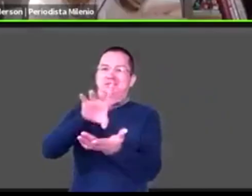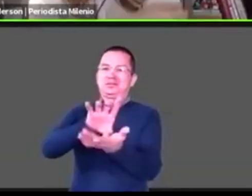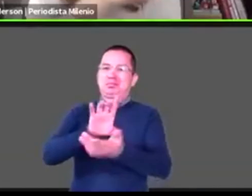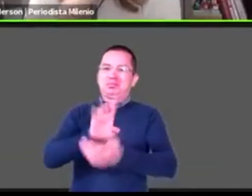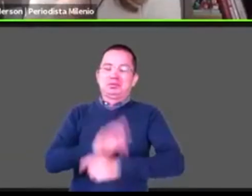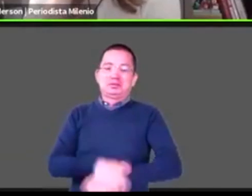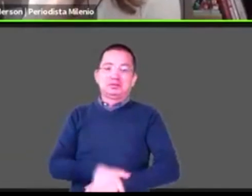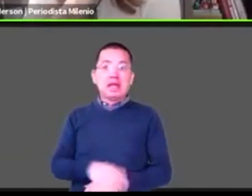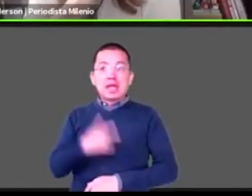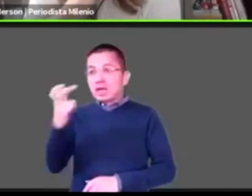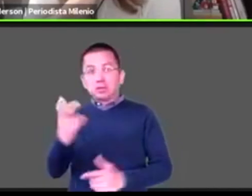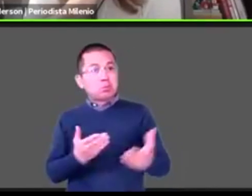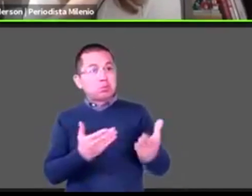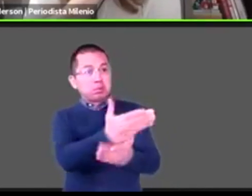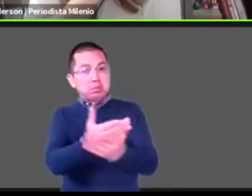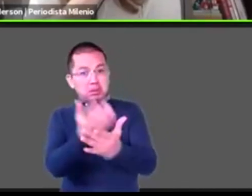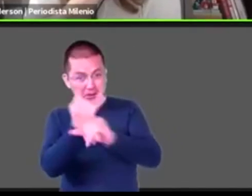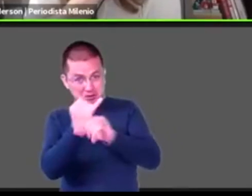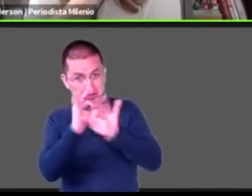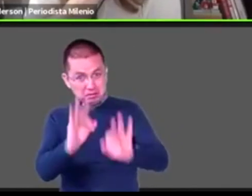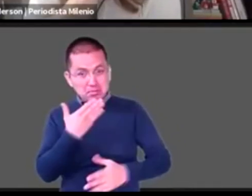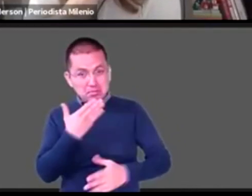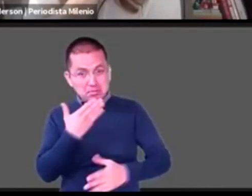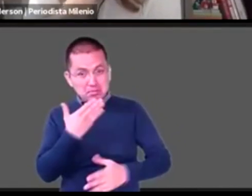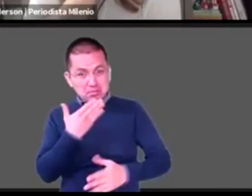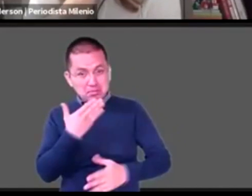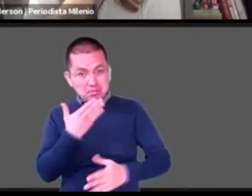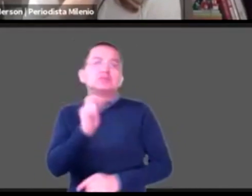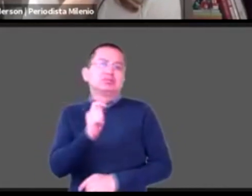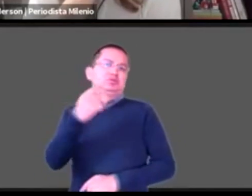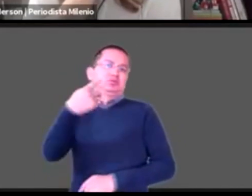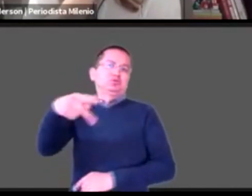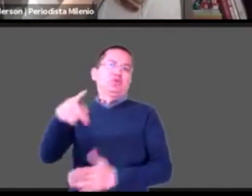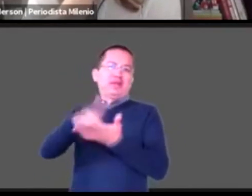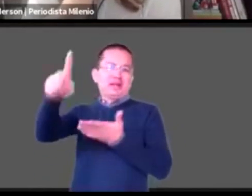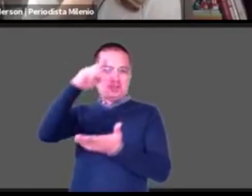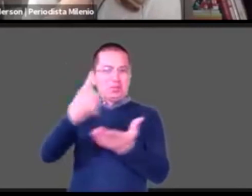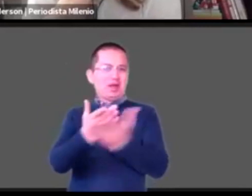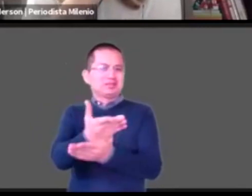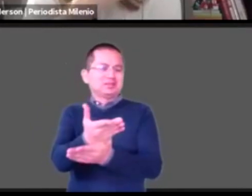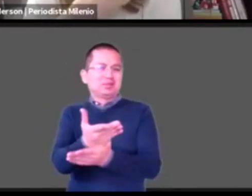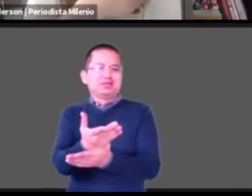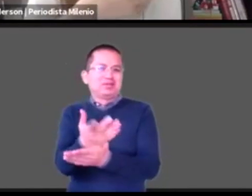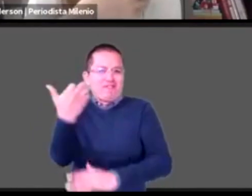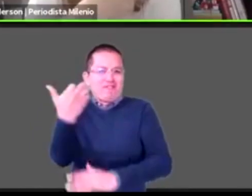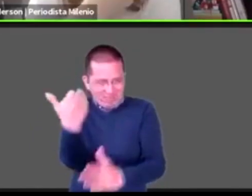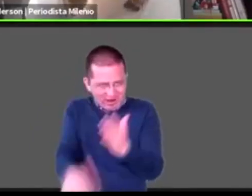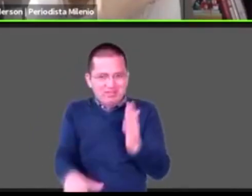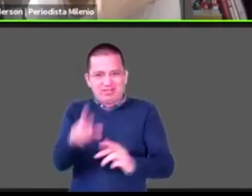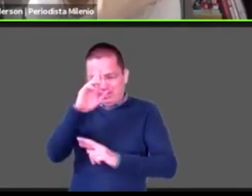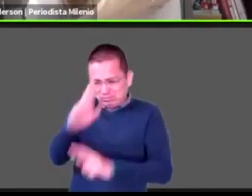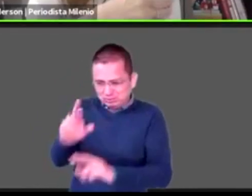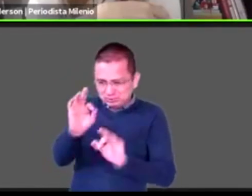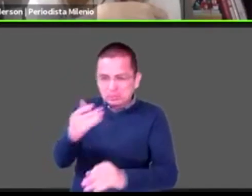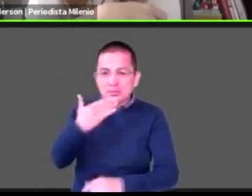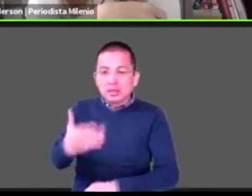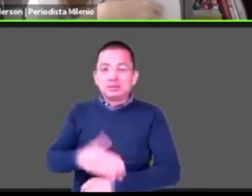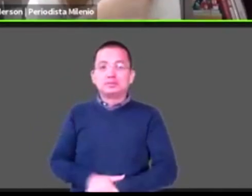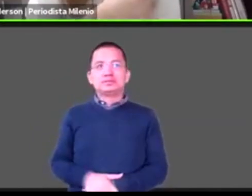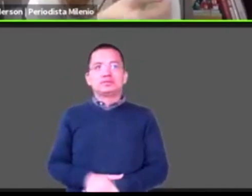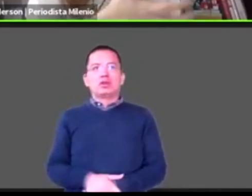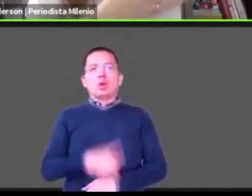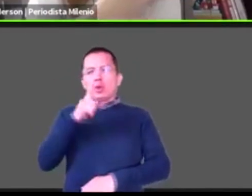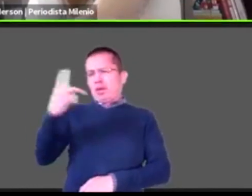educación. Una de las preguntas que nos llevó por aquí es por qué no proponer al gobierno o incentivar una política